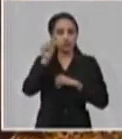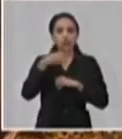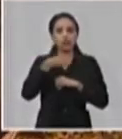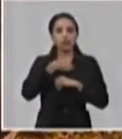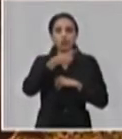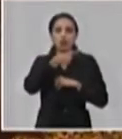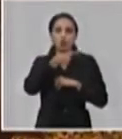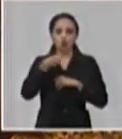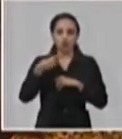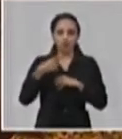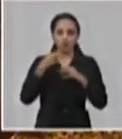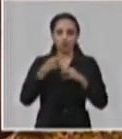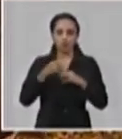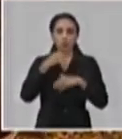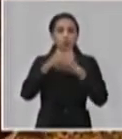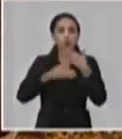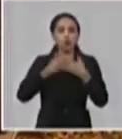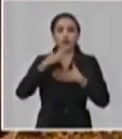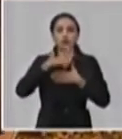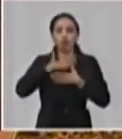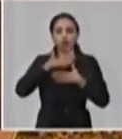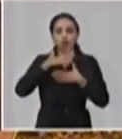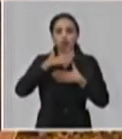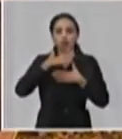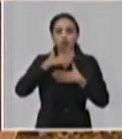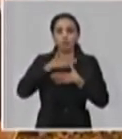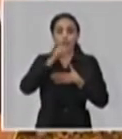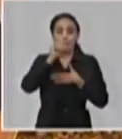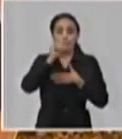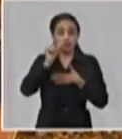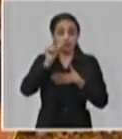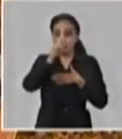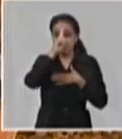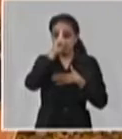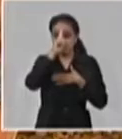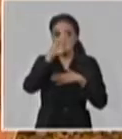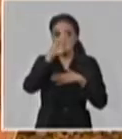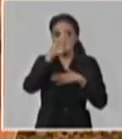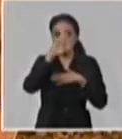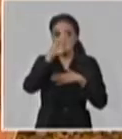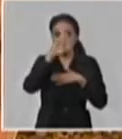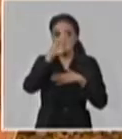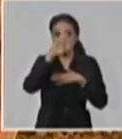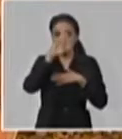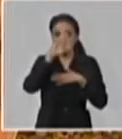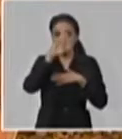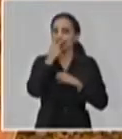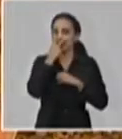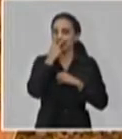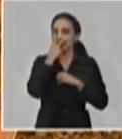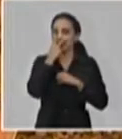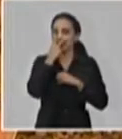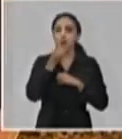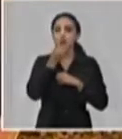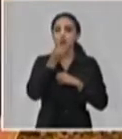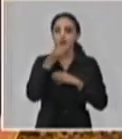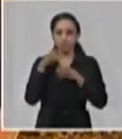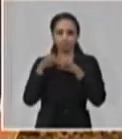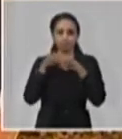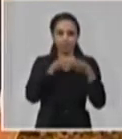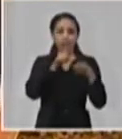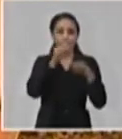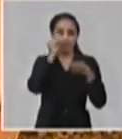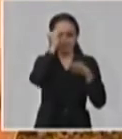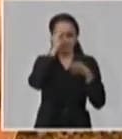a los cuadros respiratorios. Para que el personal de salud, con los medios de protección, lo pueda atender, lo pueda clasificar y decir la